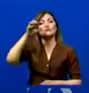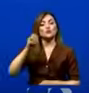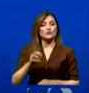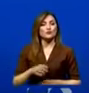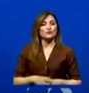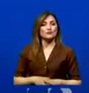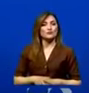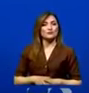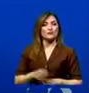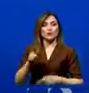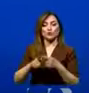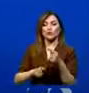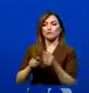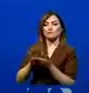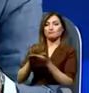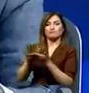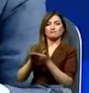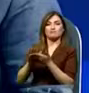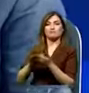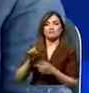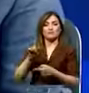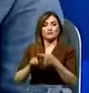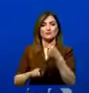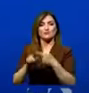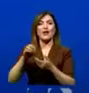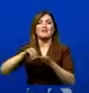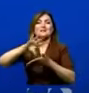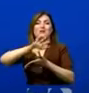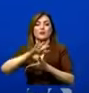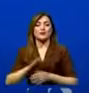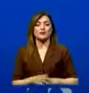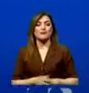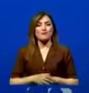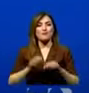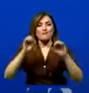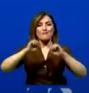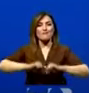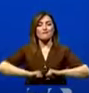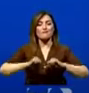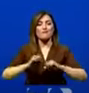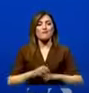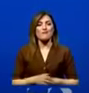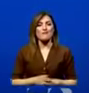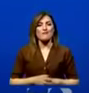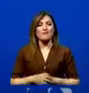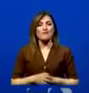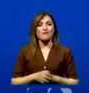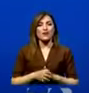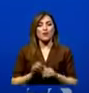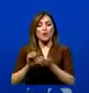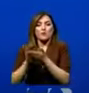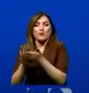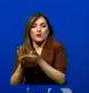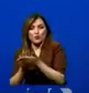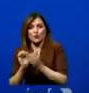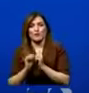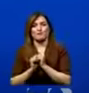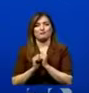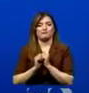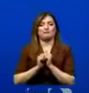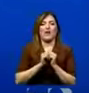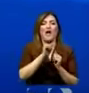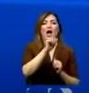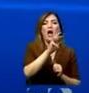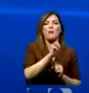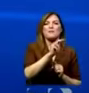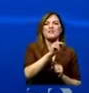puede otorgar amnistías. No, A pediría a la asamblea. Solamente puede, solamente puede indultar. Si es que el